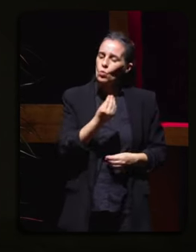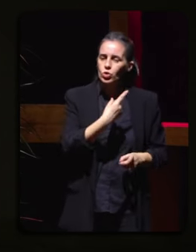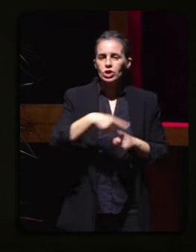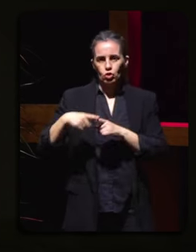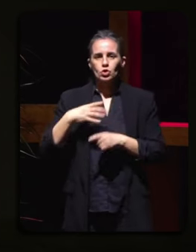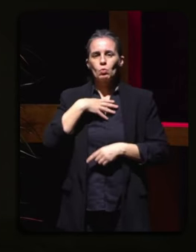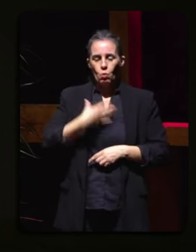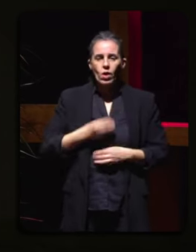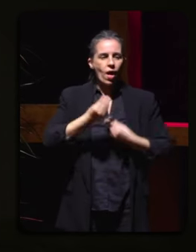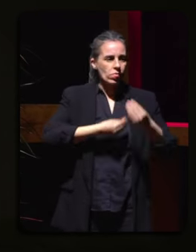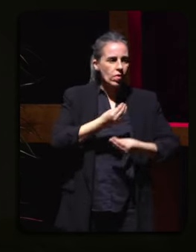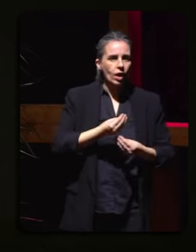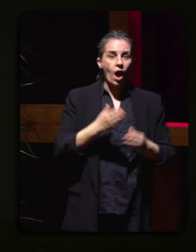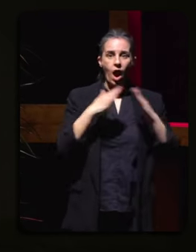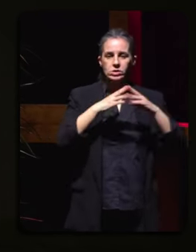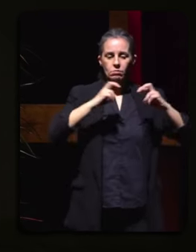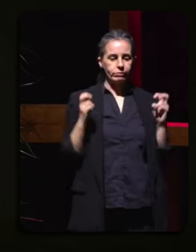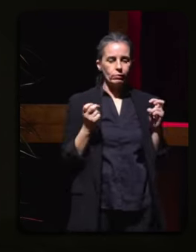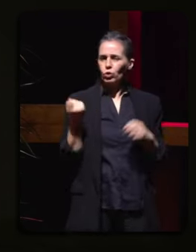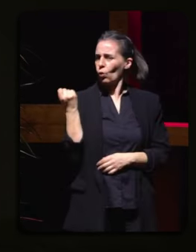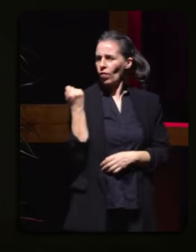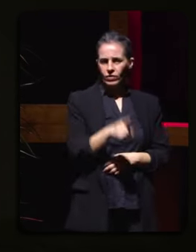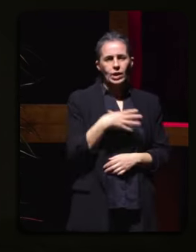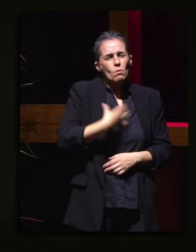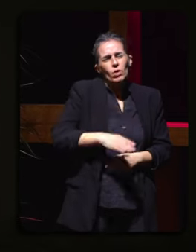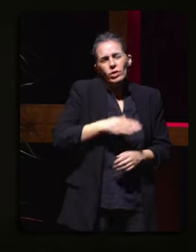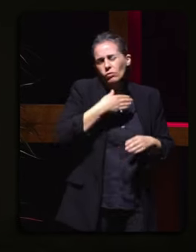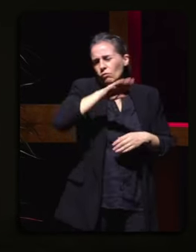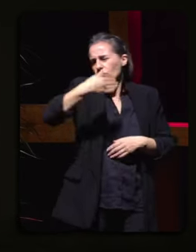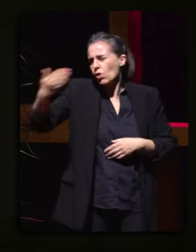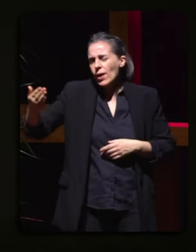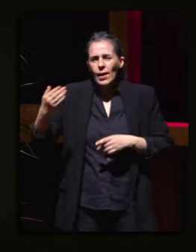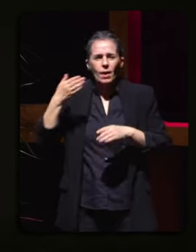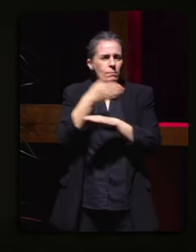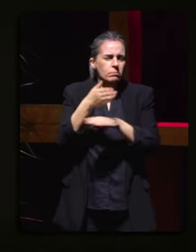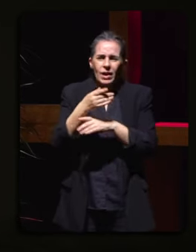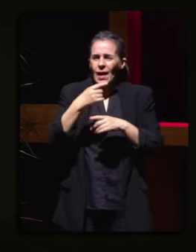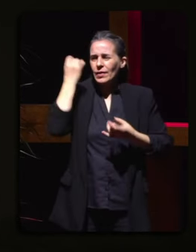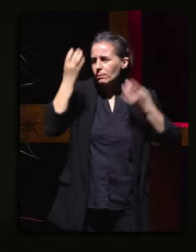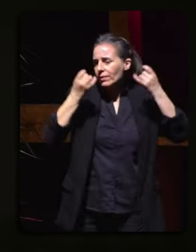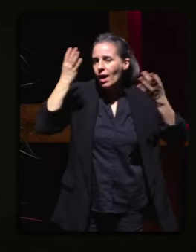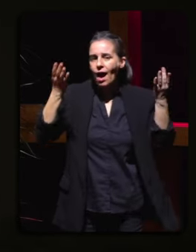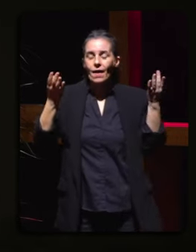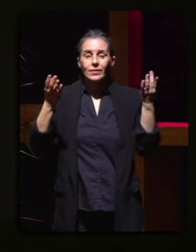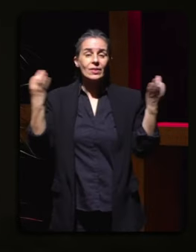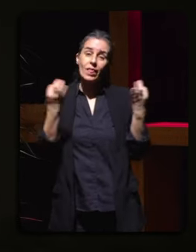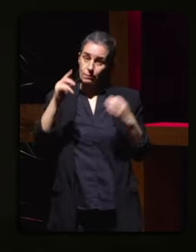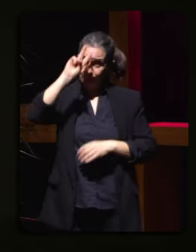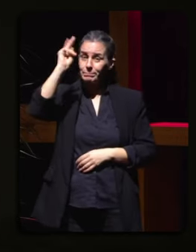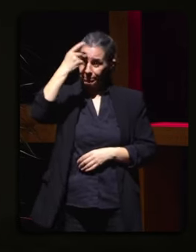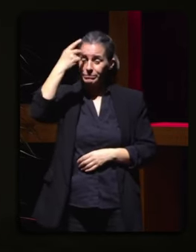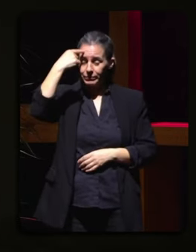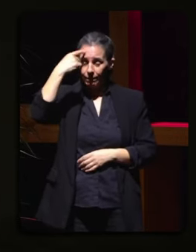por que quedarte na casa que podes facer mil cousas mil actividades cambiar un pouco o chip eso é verdade